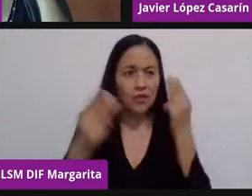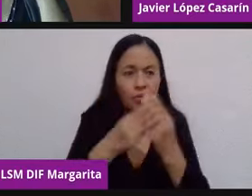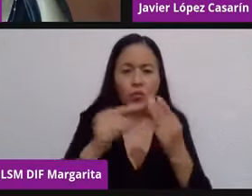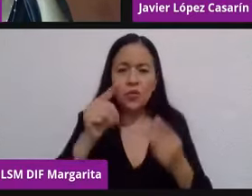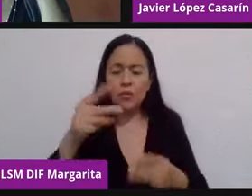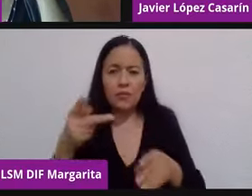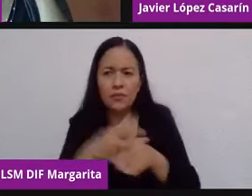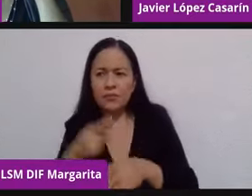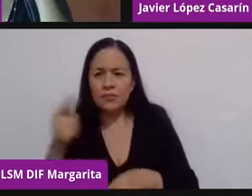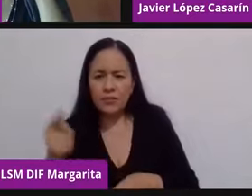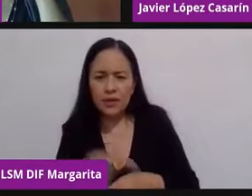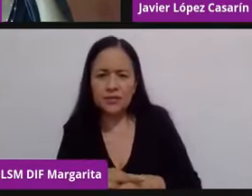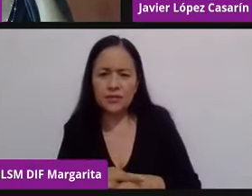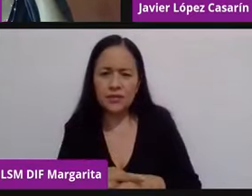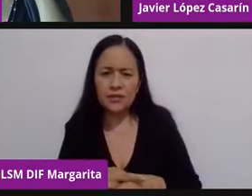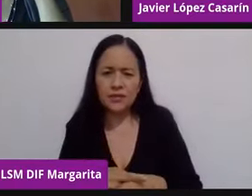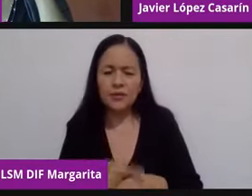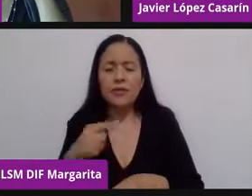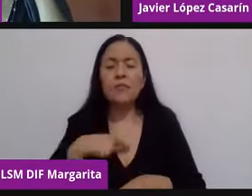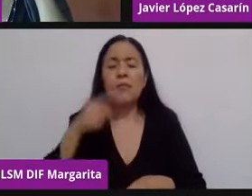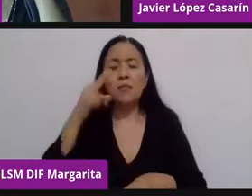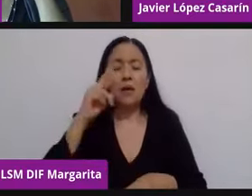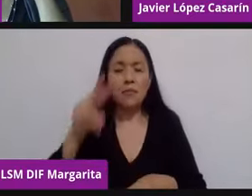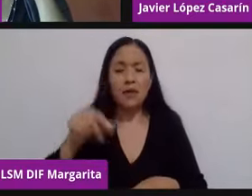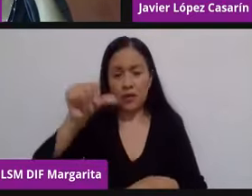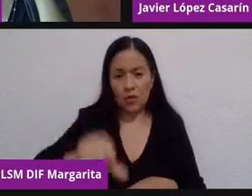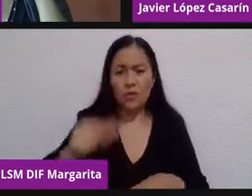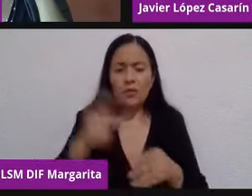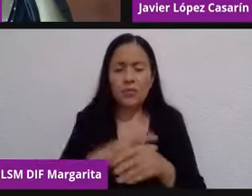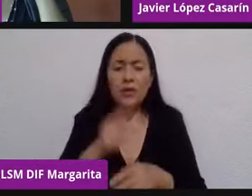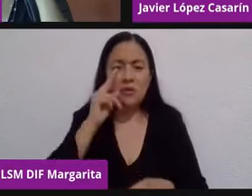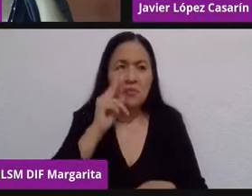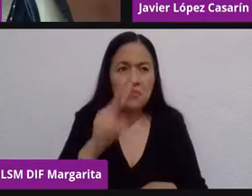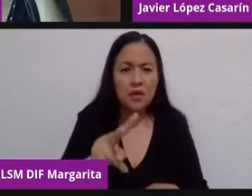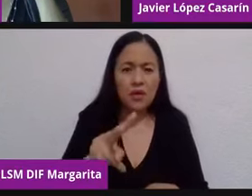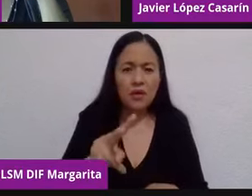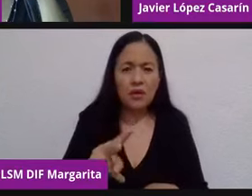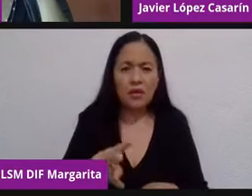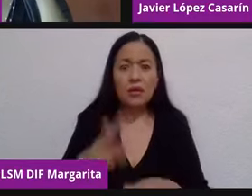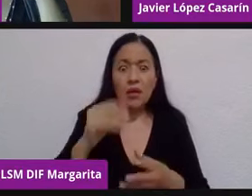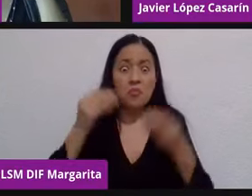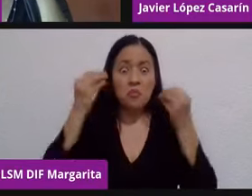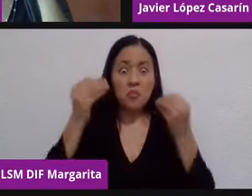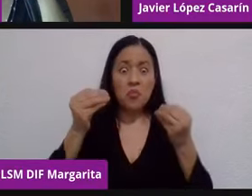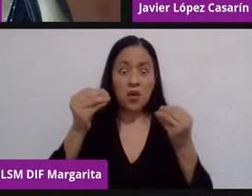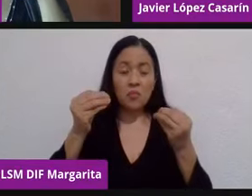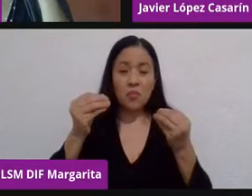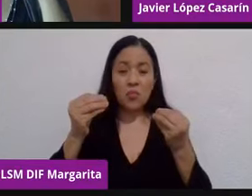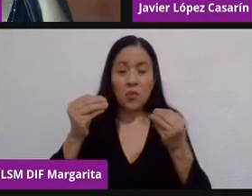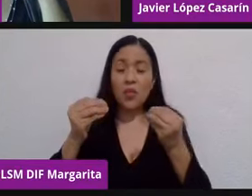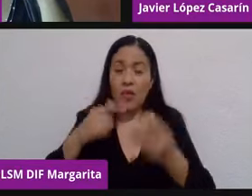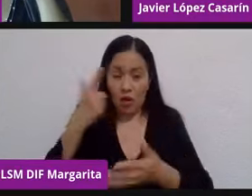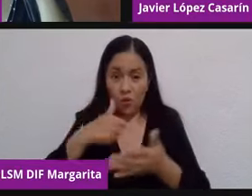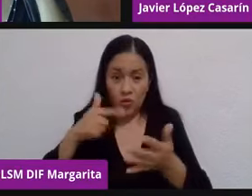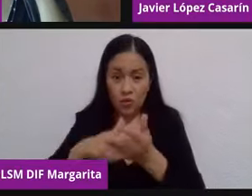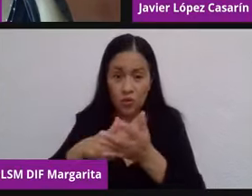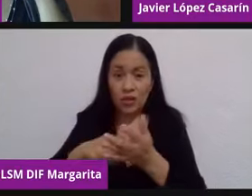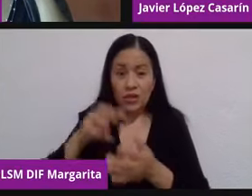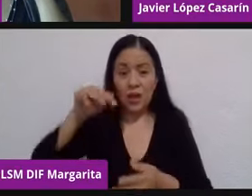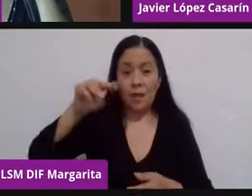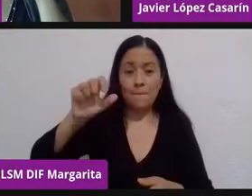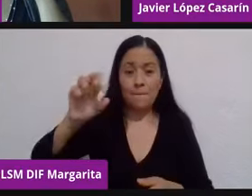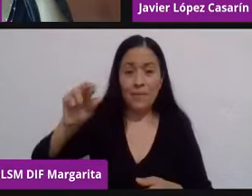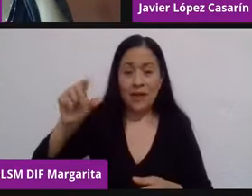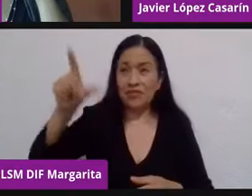pasando, para saber que hoy día, mientras estamos hablando, hay misiones que están llegando a Marte, donde hoy día estamos